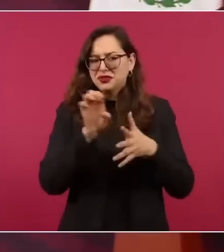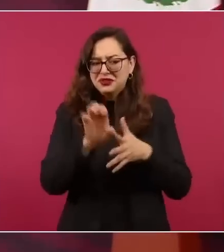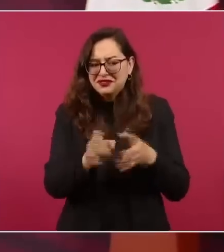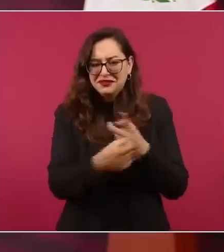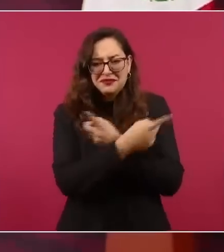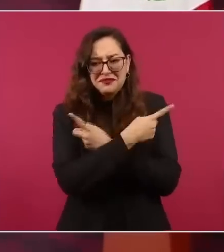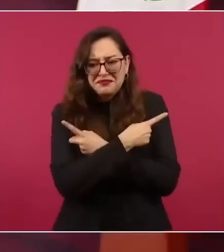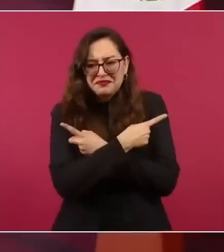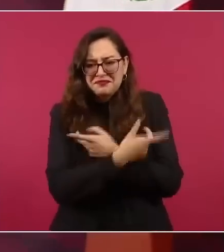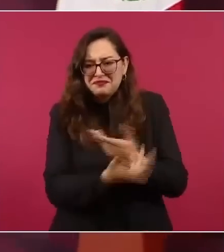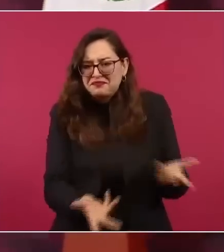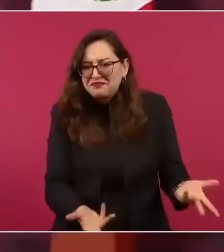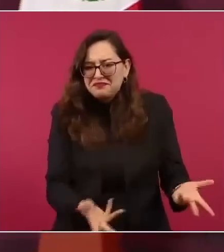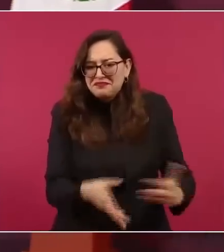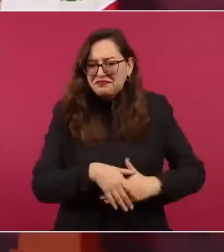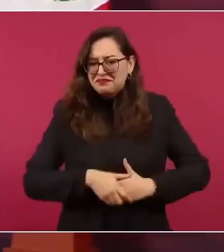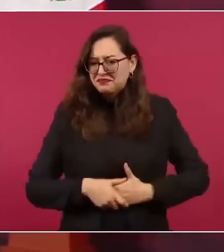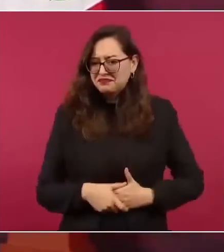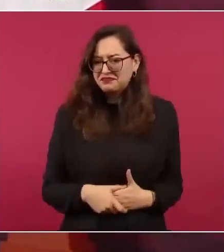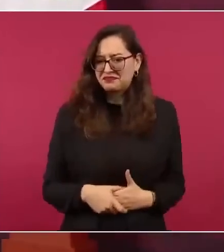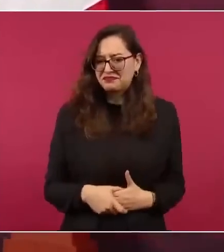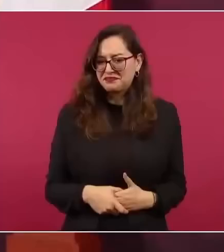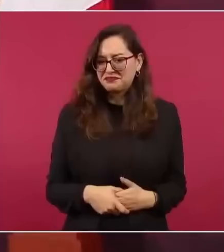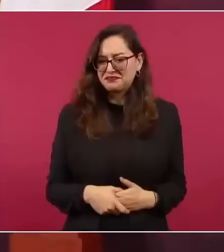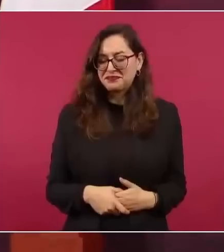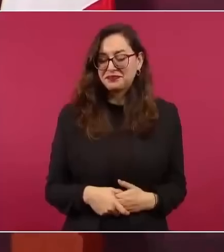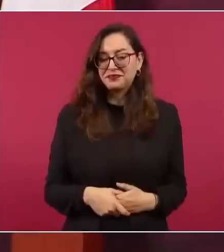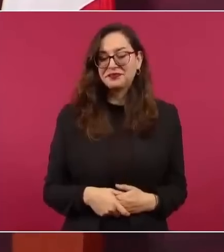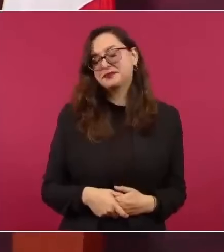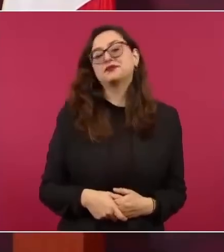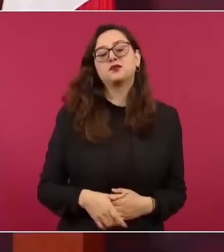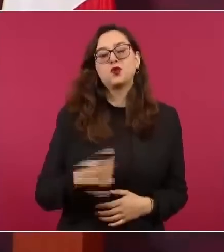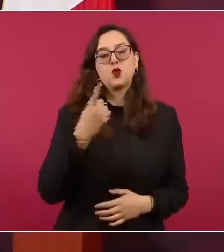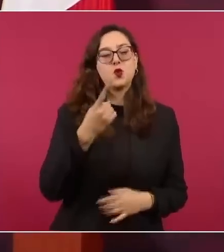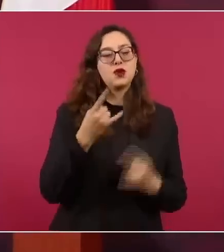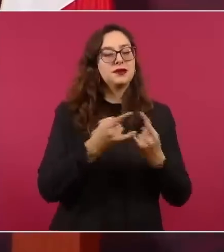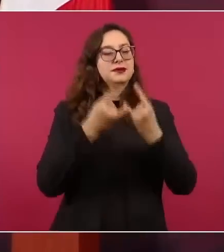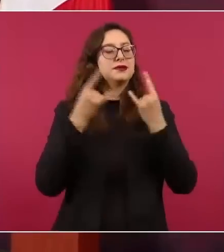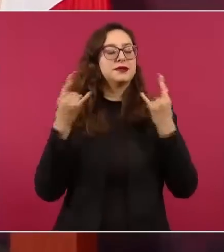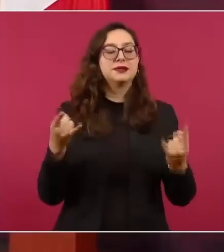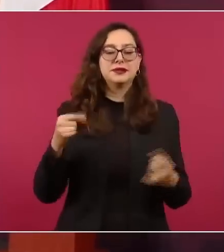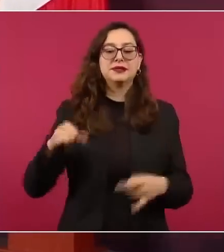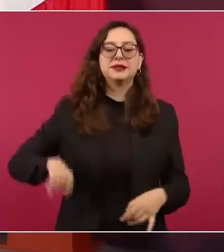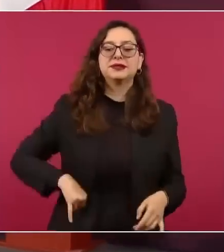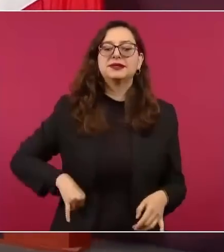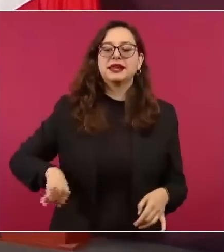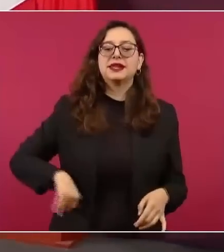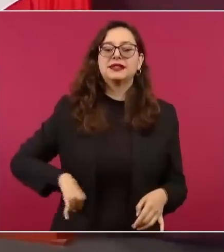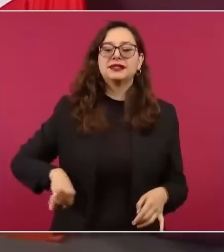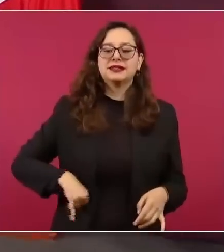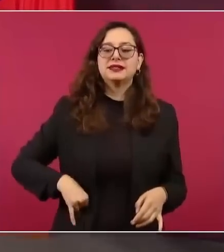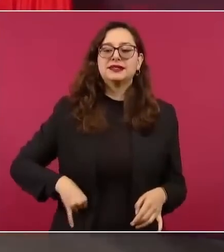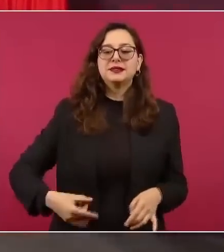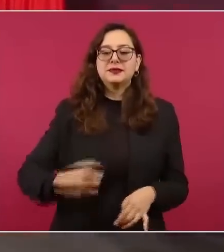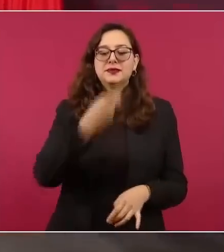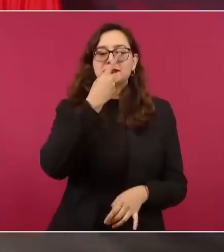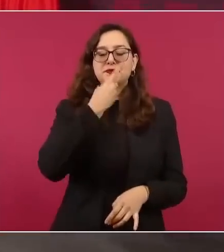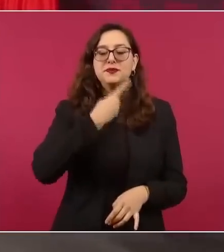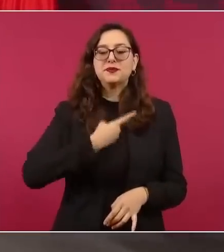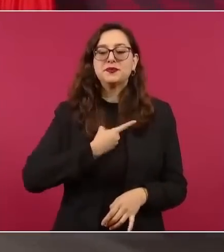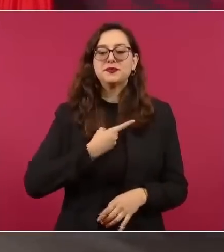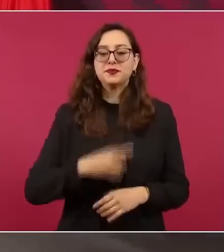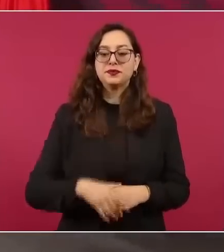Sucedió una cosa interesante que me estaban comentando, de que los